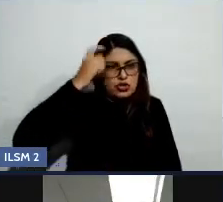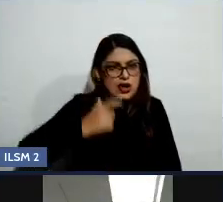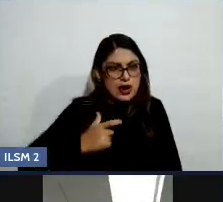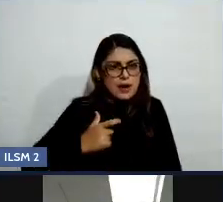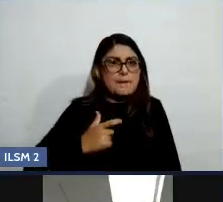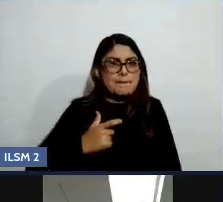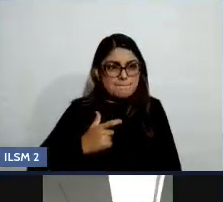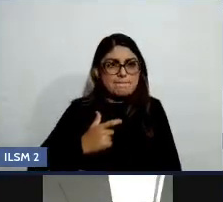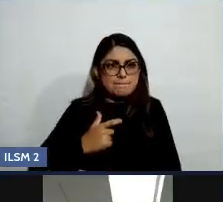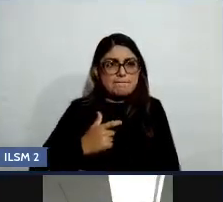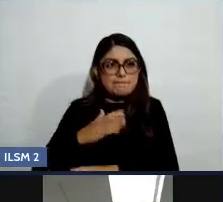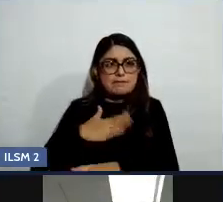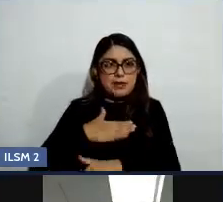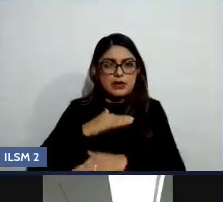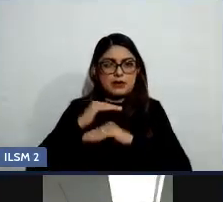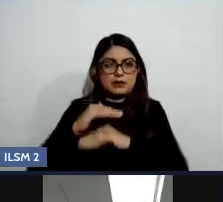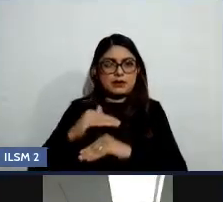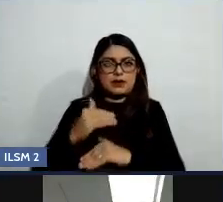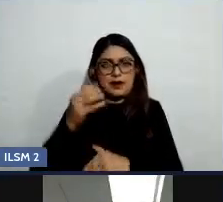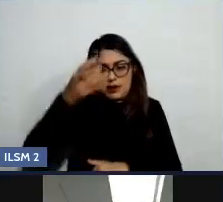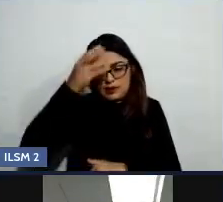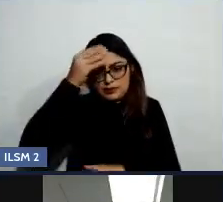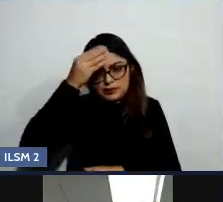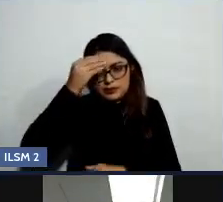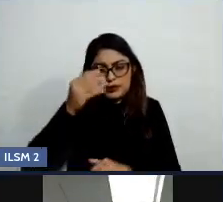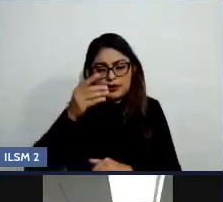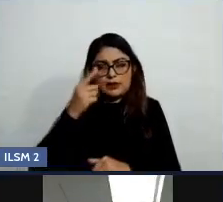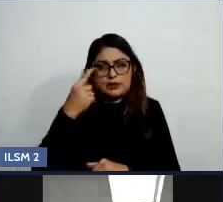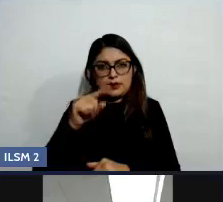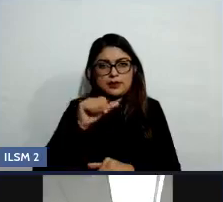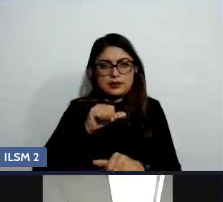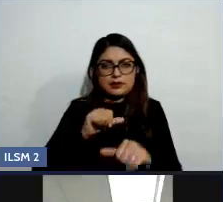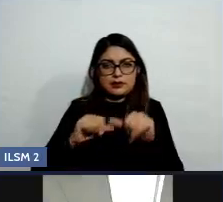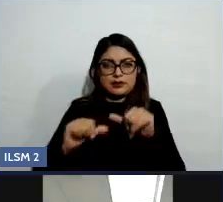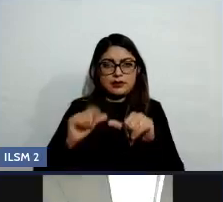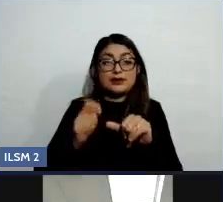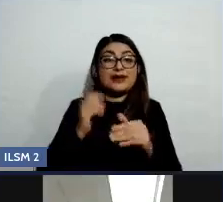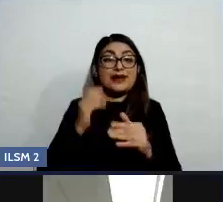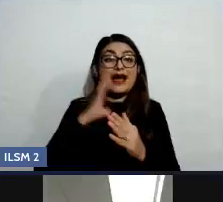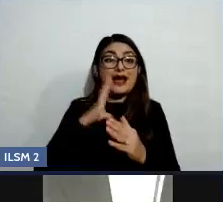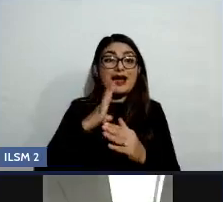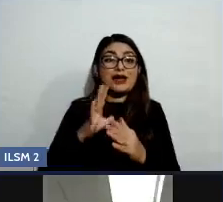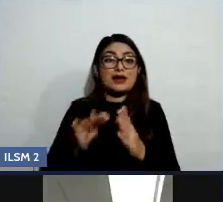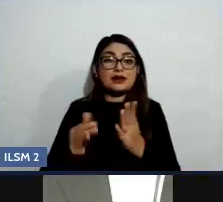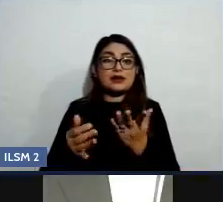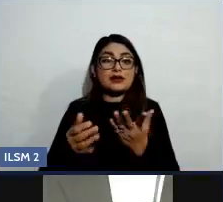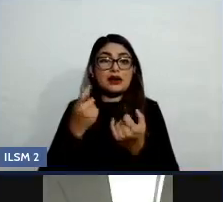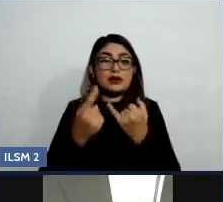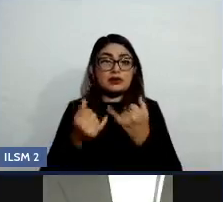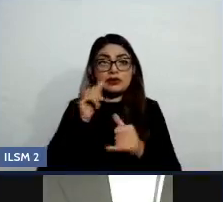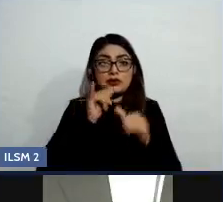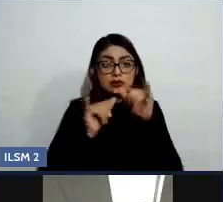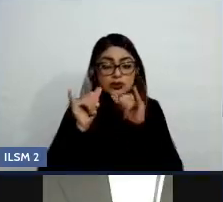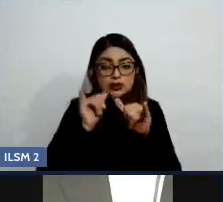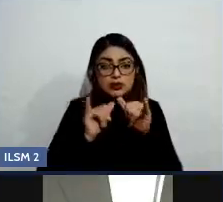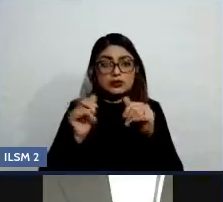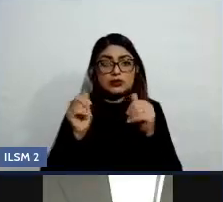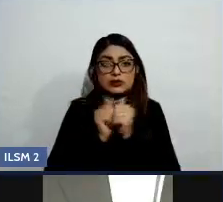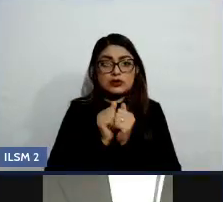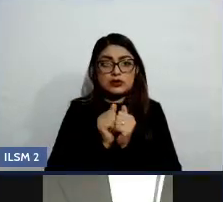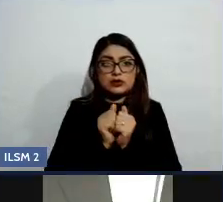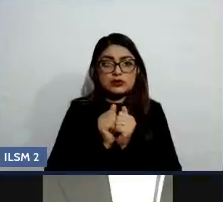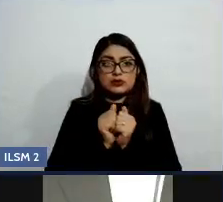a alternar bebidas alcohólicas con no alcohólicas. Es decir, me bebí ya algún trago, pues ahora bebo